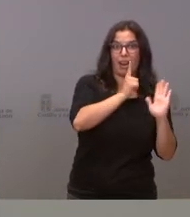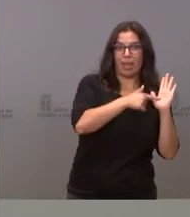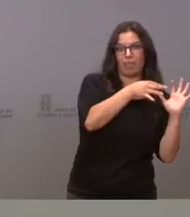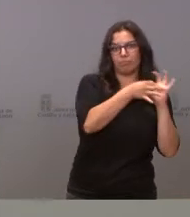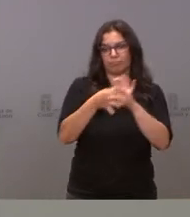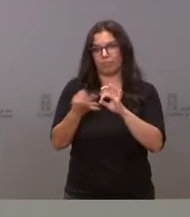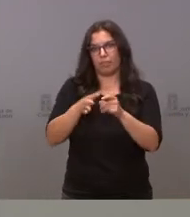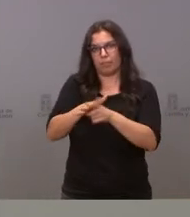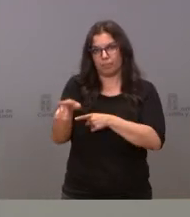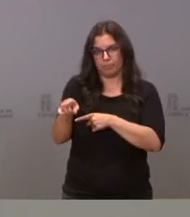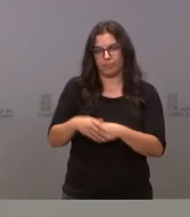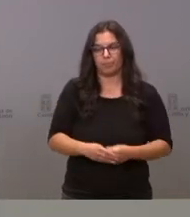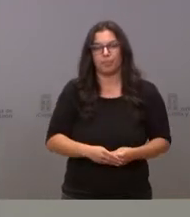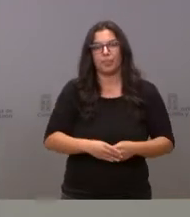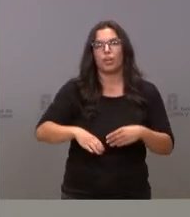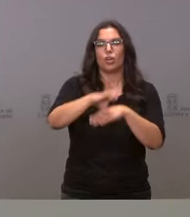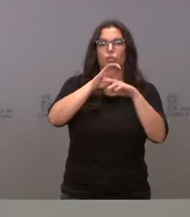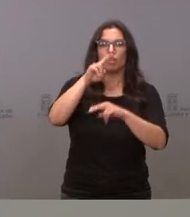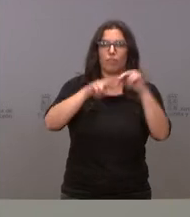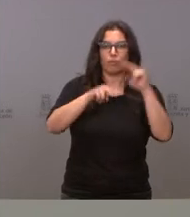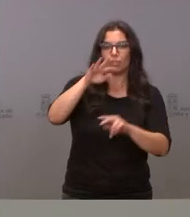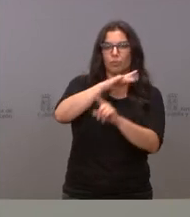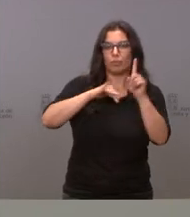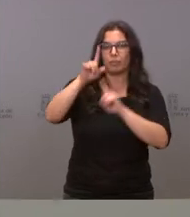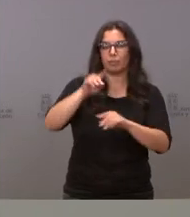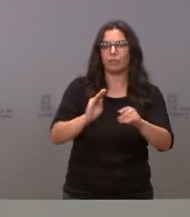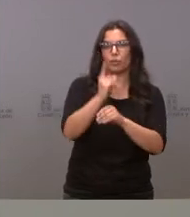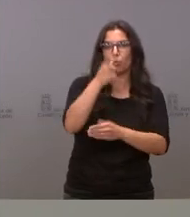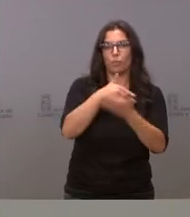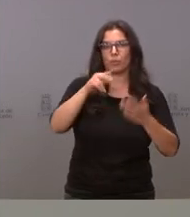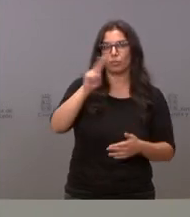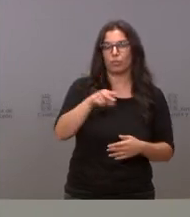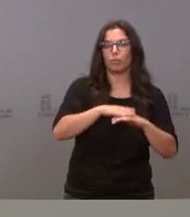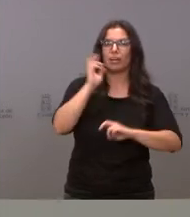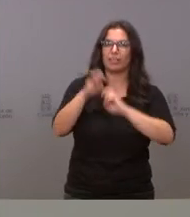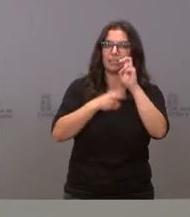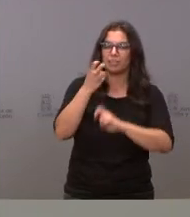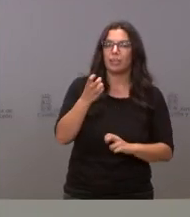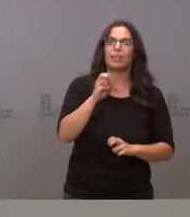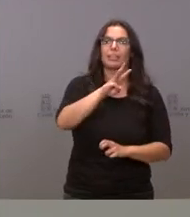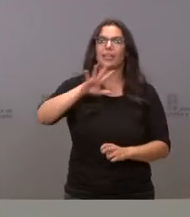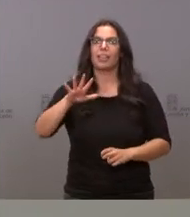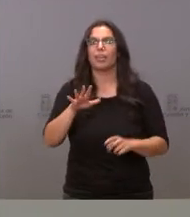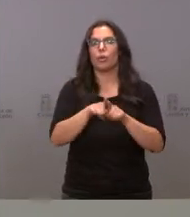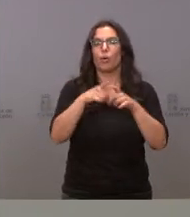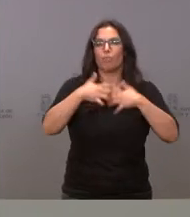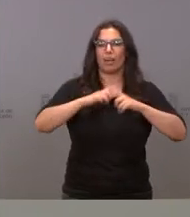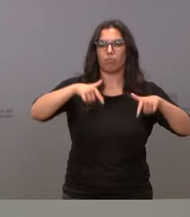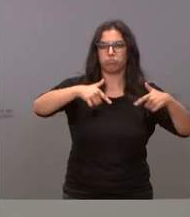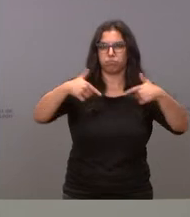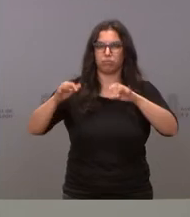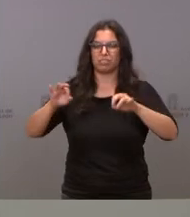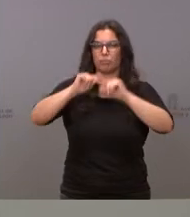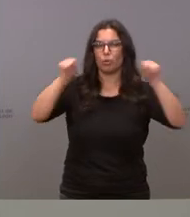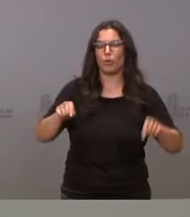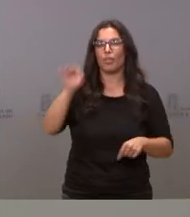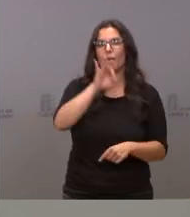La Consejería de Fomento y Medio Ambiente destina también un millón de euros para la restauración de 35 escombreras en la provincia de Palencia,